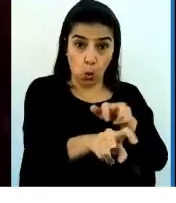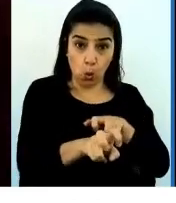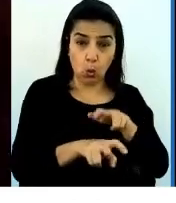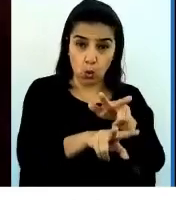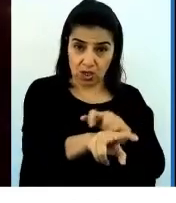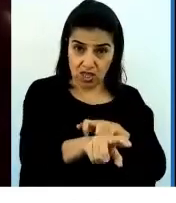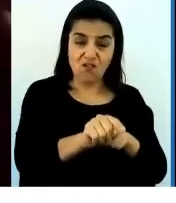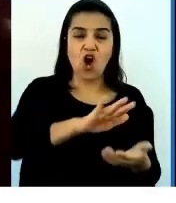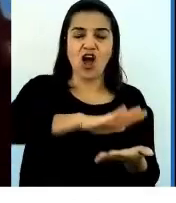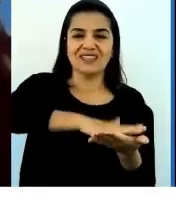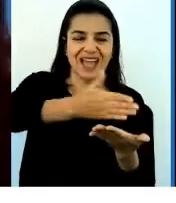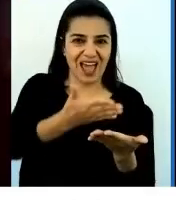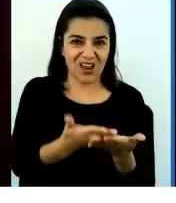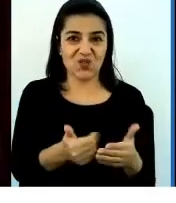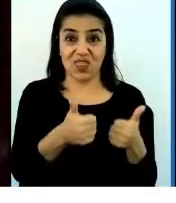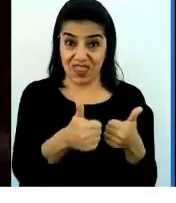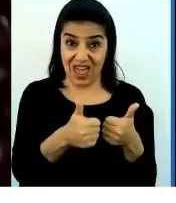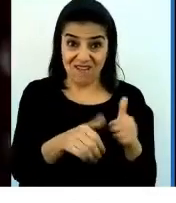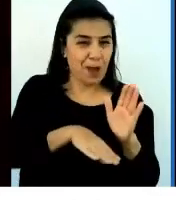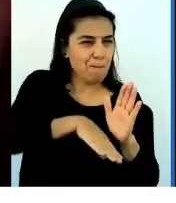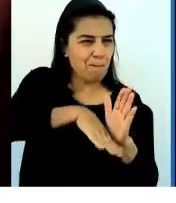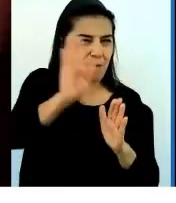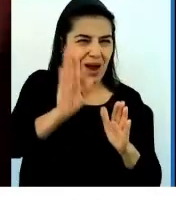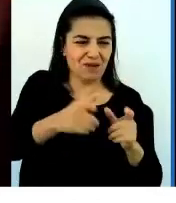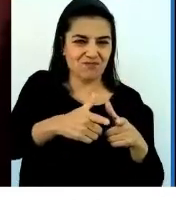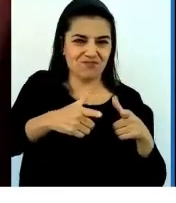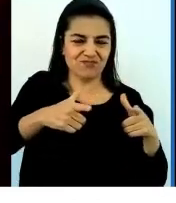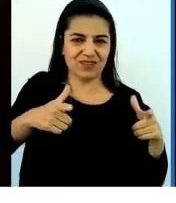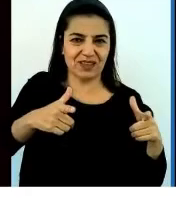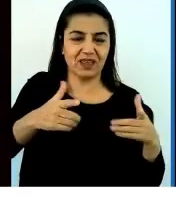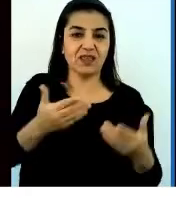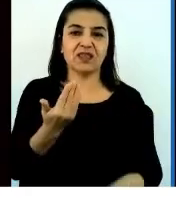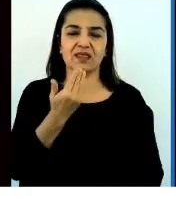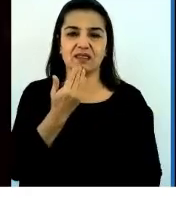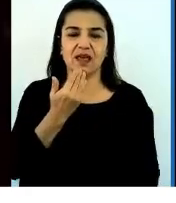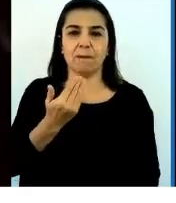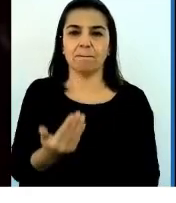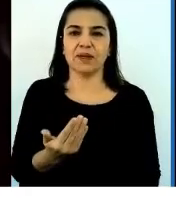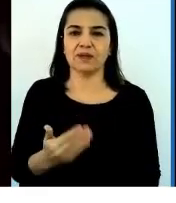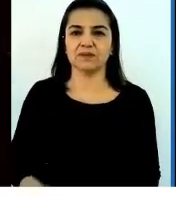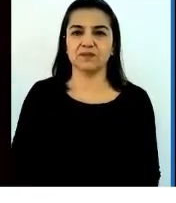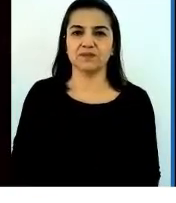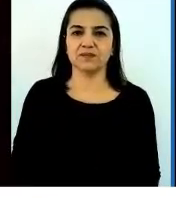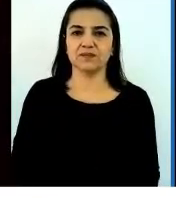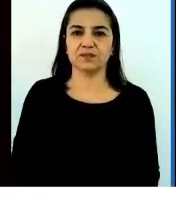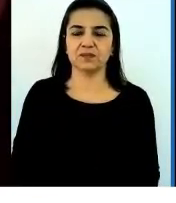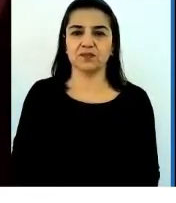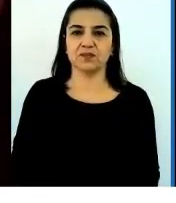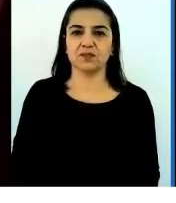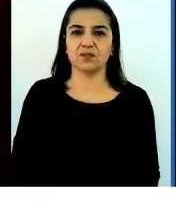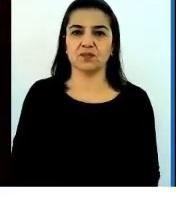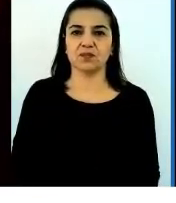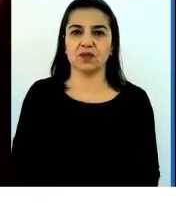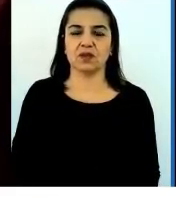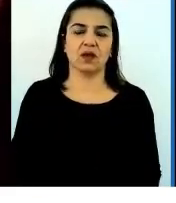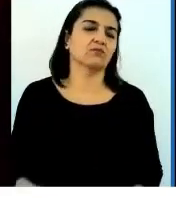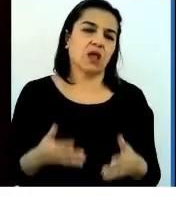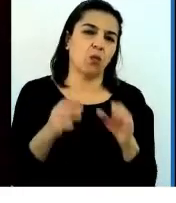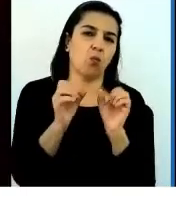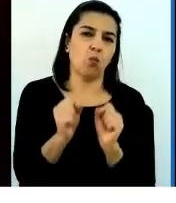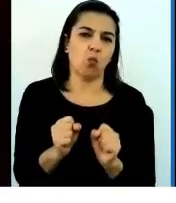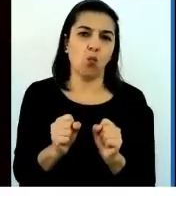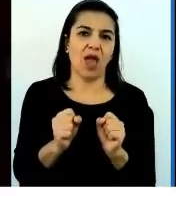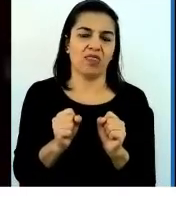saludables, que están nutritivos y, por supuesto, que sea un business, que sea lucrative business para